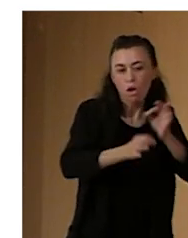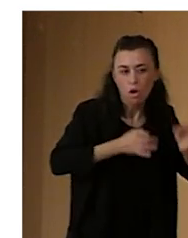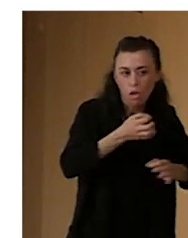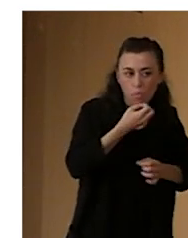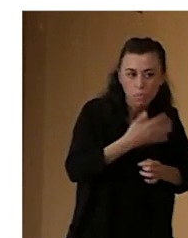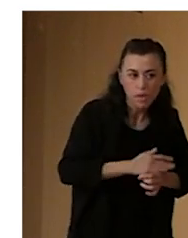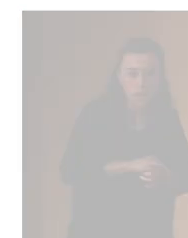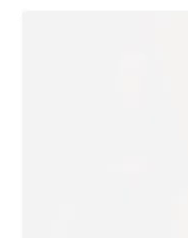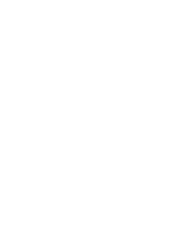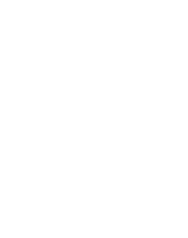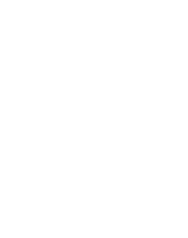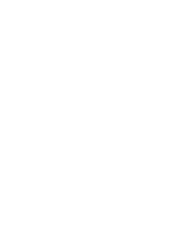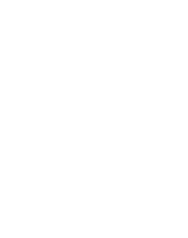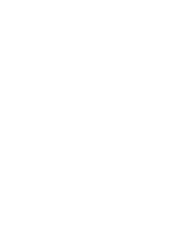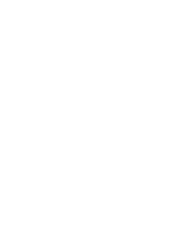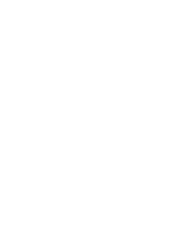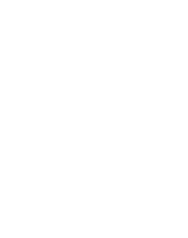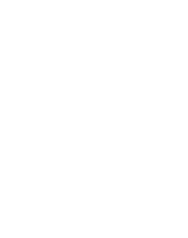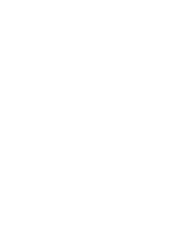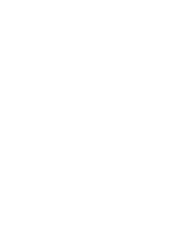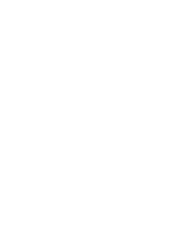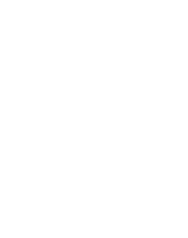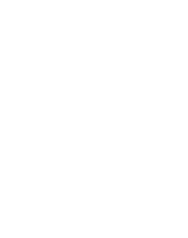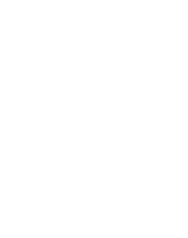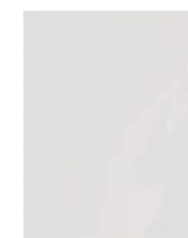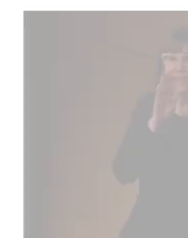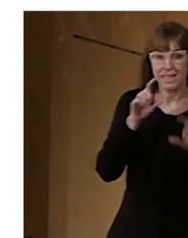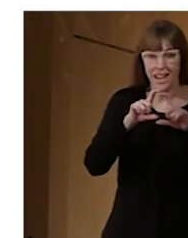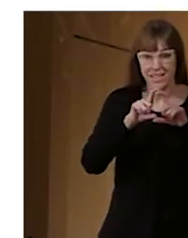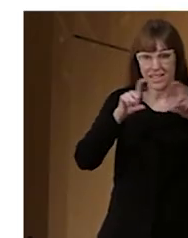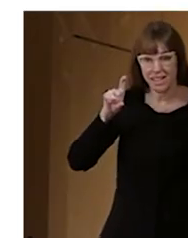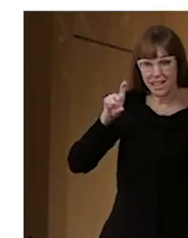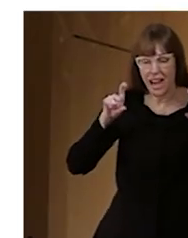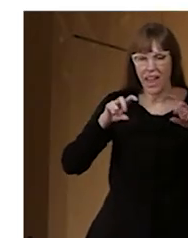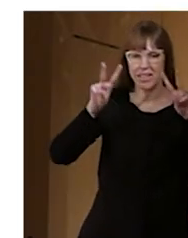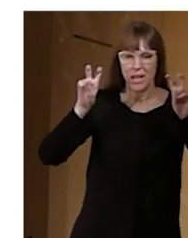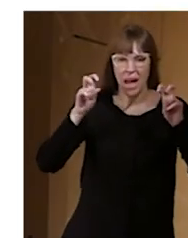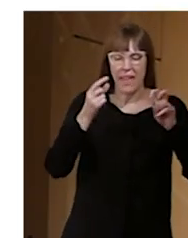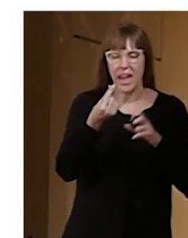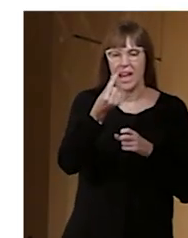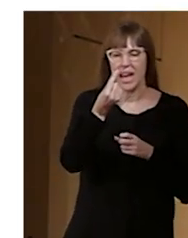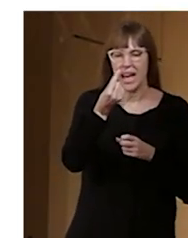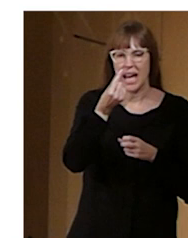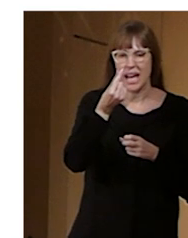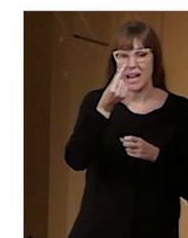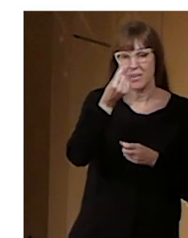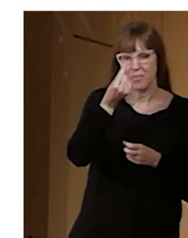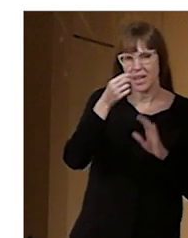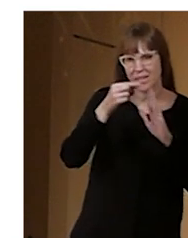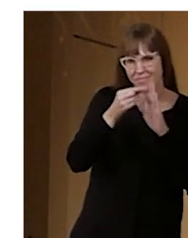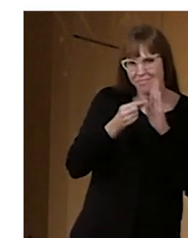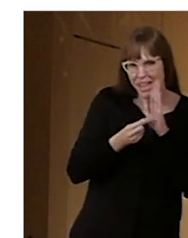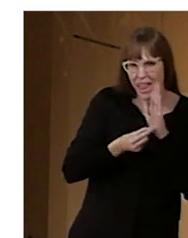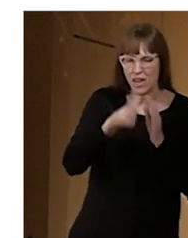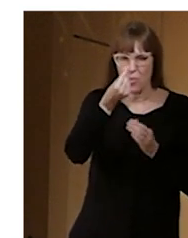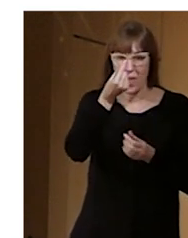esto de las entradas, es muy importante la política de precios, ¿vale? Revisemos esa política de precios,